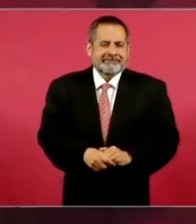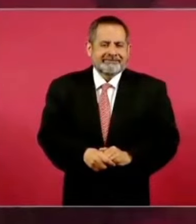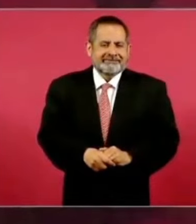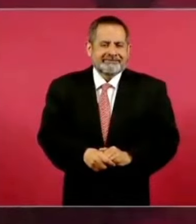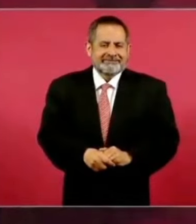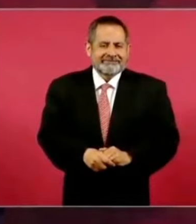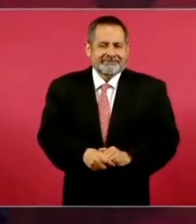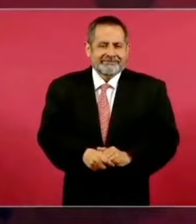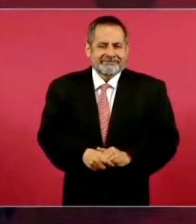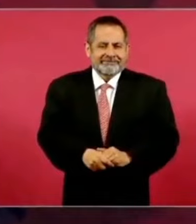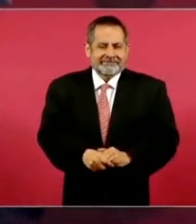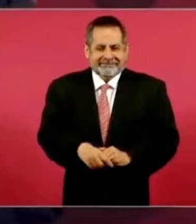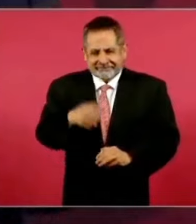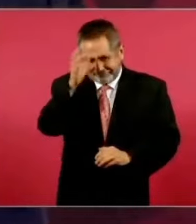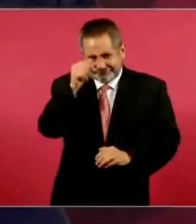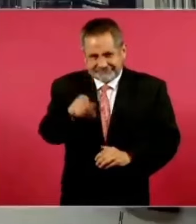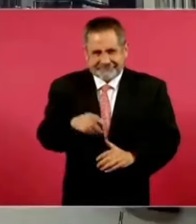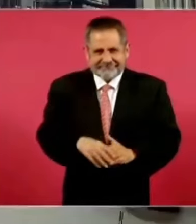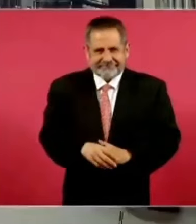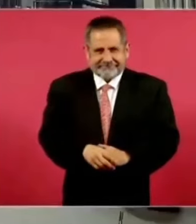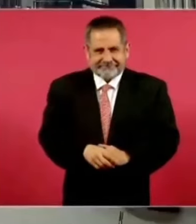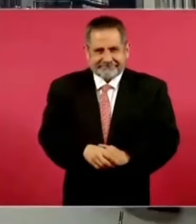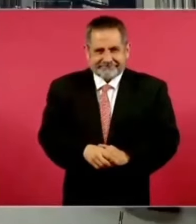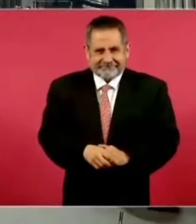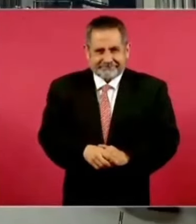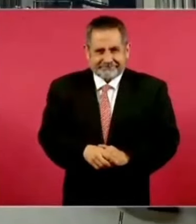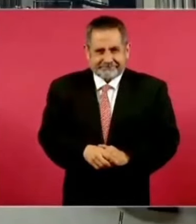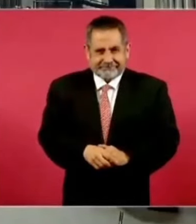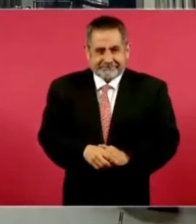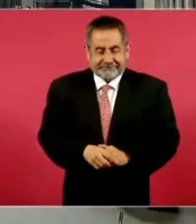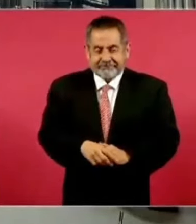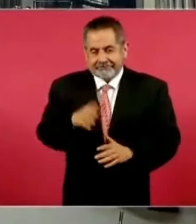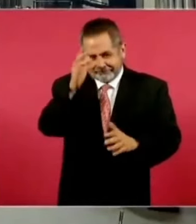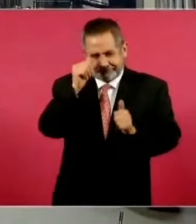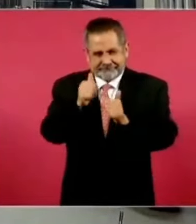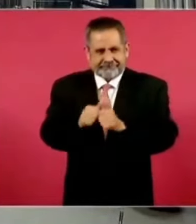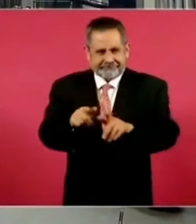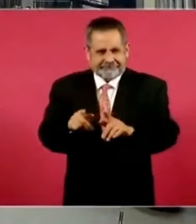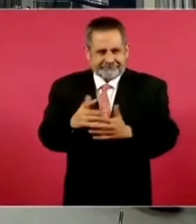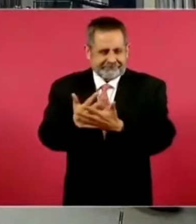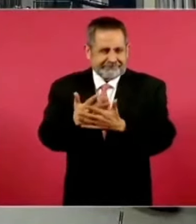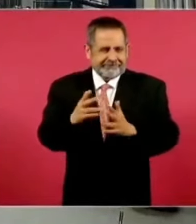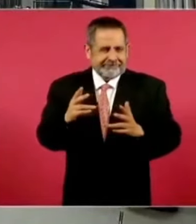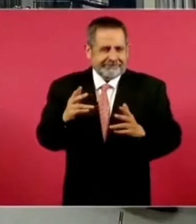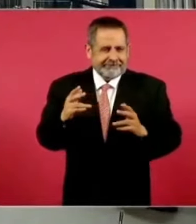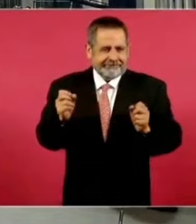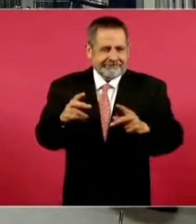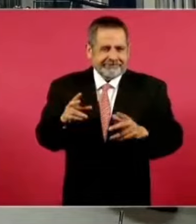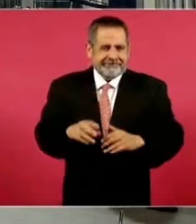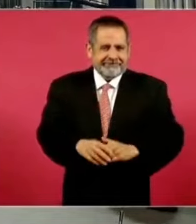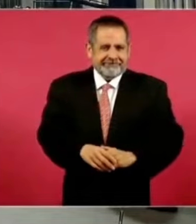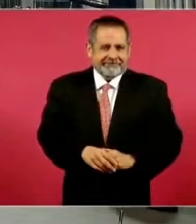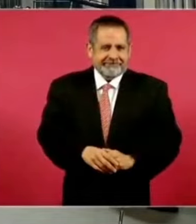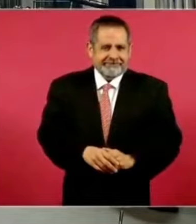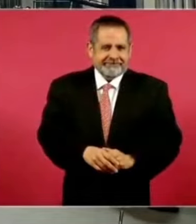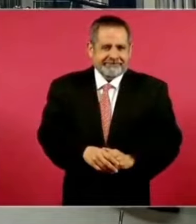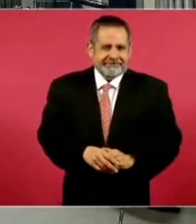De acuerdo. Nos quedamos, Nancy, pendiente. ¿Qué? No. De acuerdo. No.